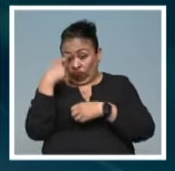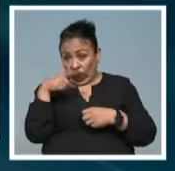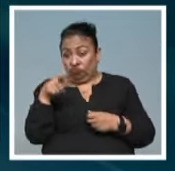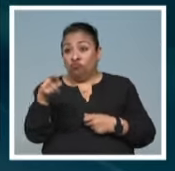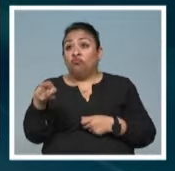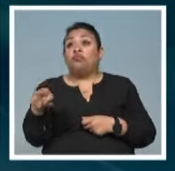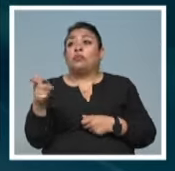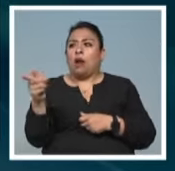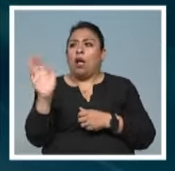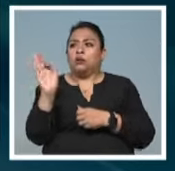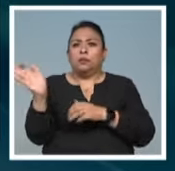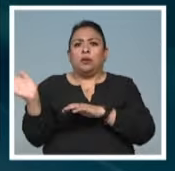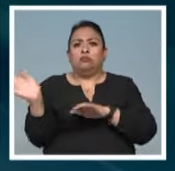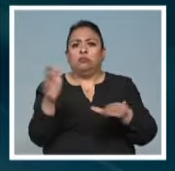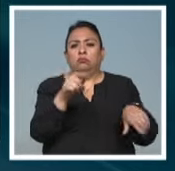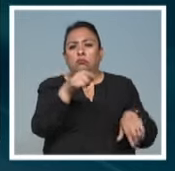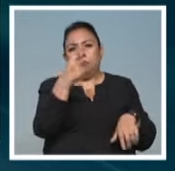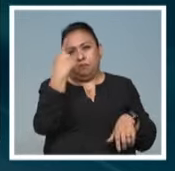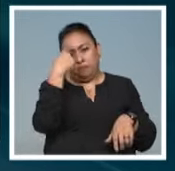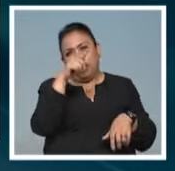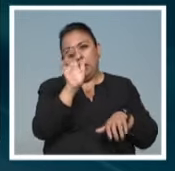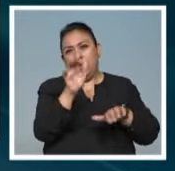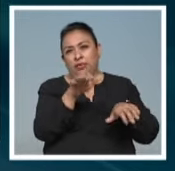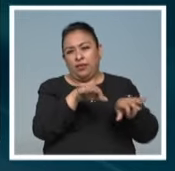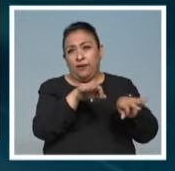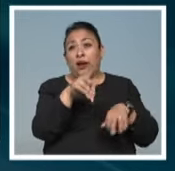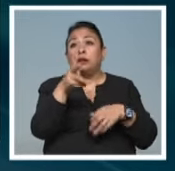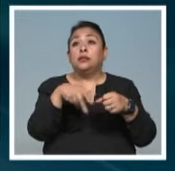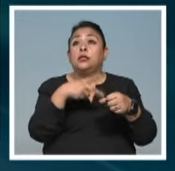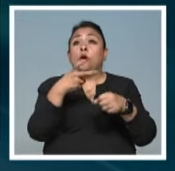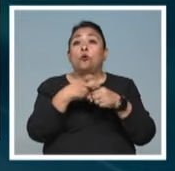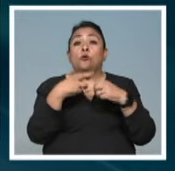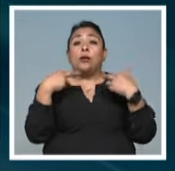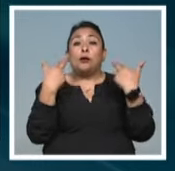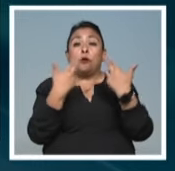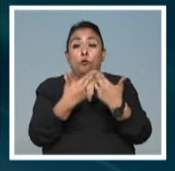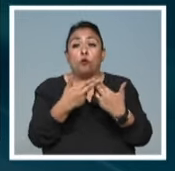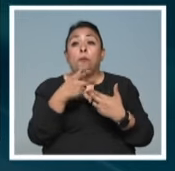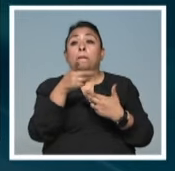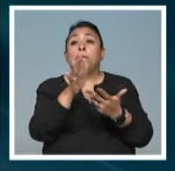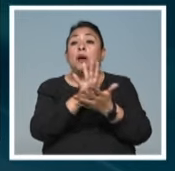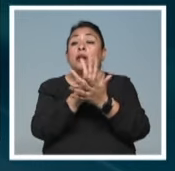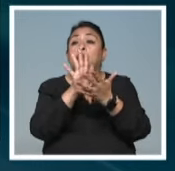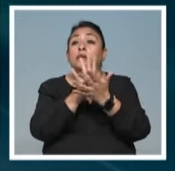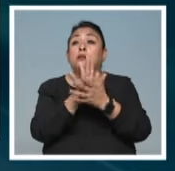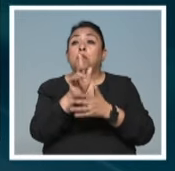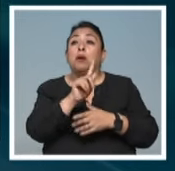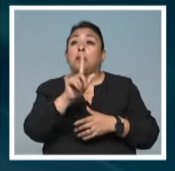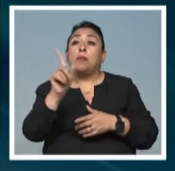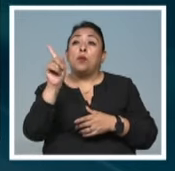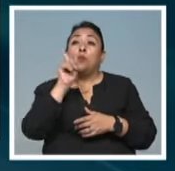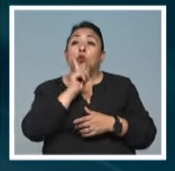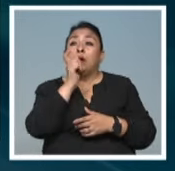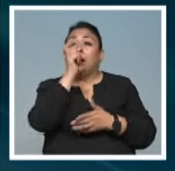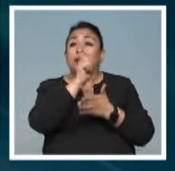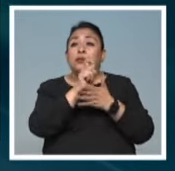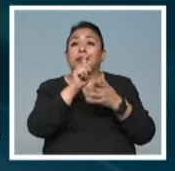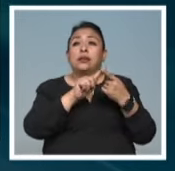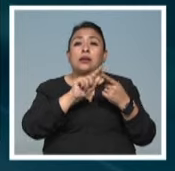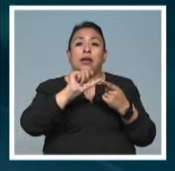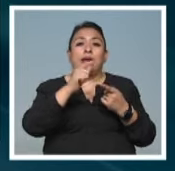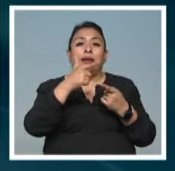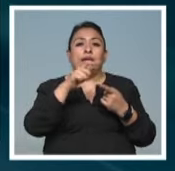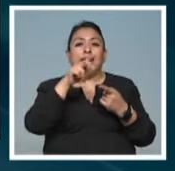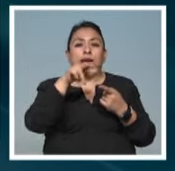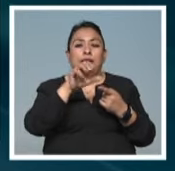que la admitieran a trabajar. En la segunda sesión del ciclo participaron las destacadas escritoras Angelina